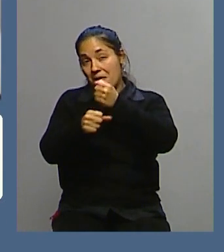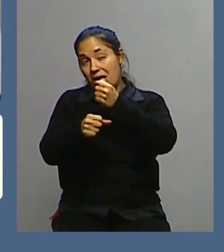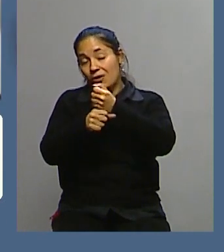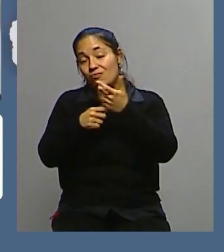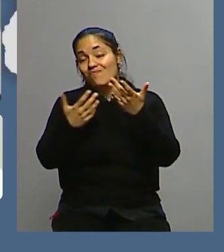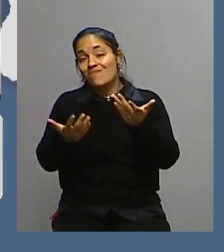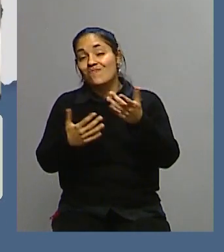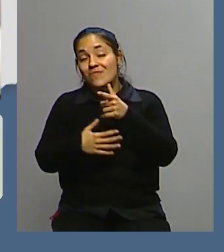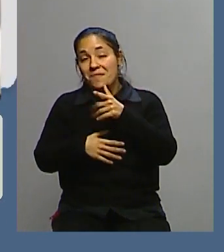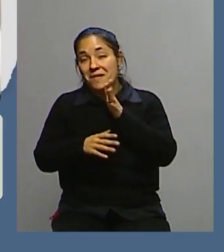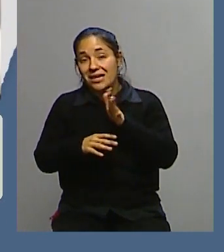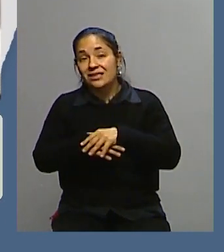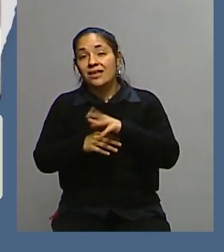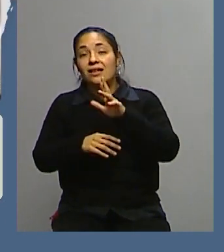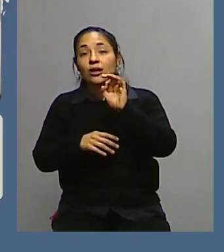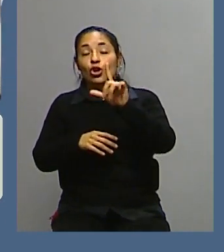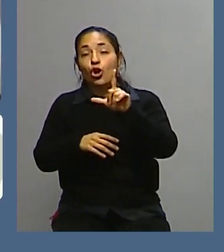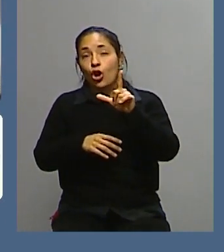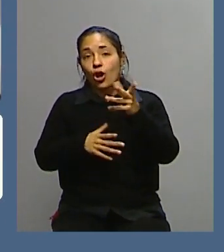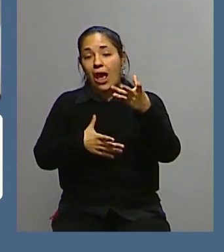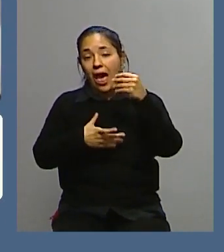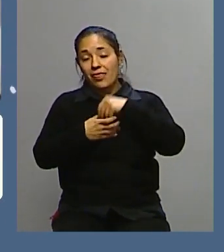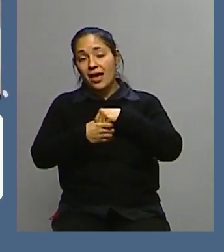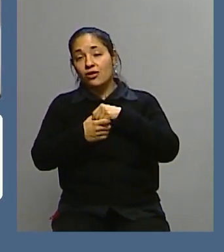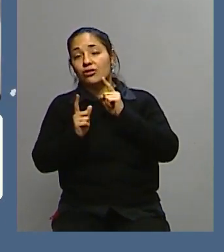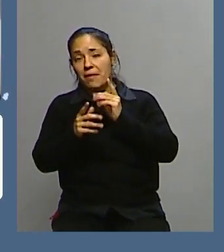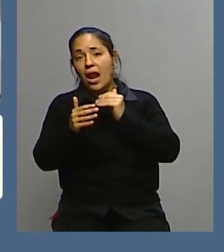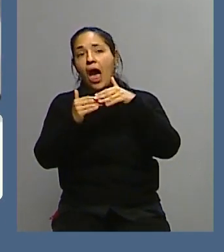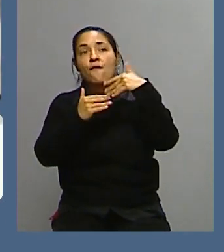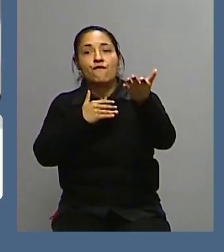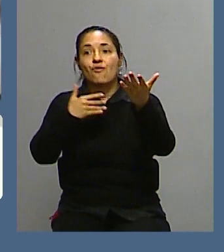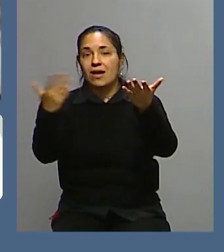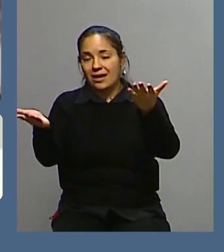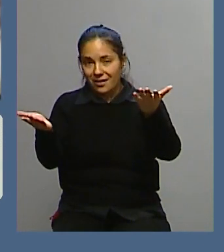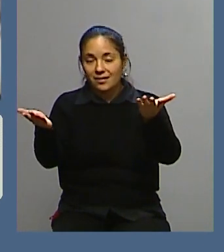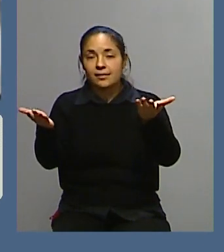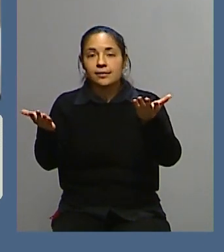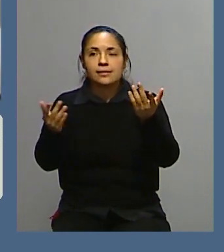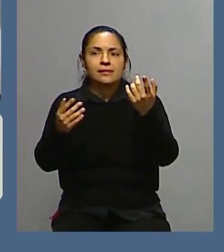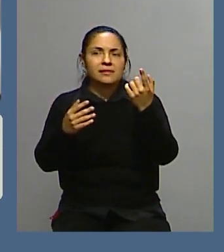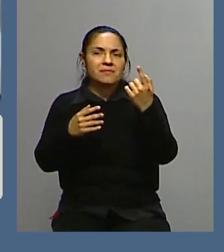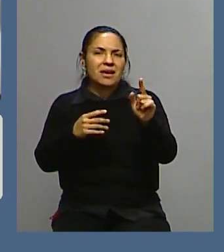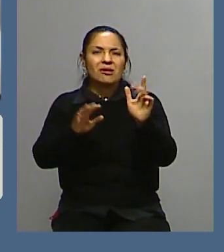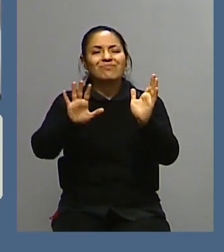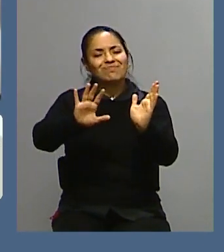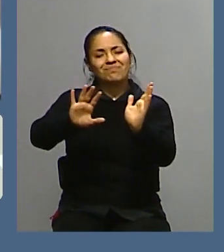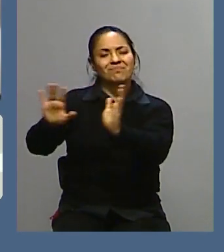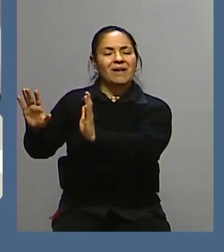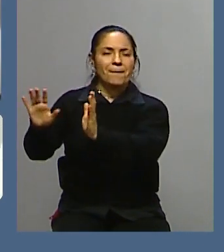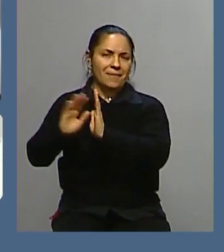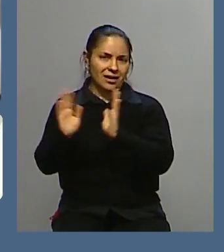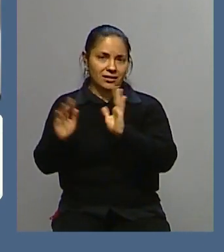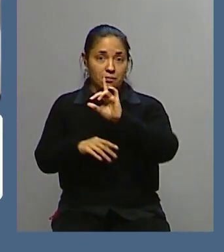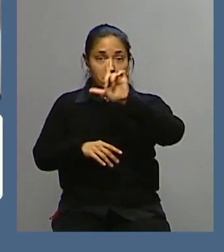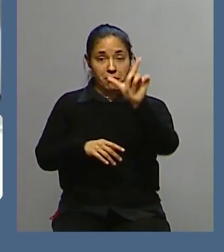bueno, cumplen un rol hacia adentro y hacia afuera, pero que es marginal, podrían funcionar estos